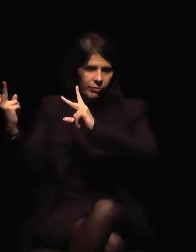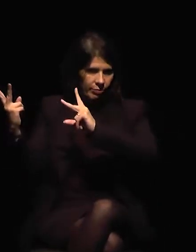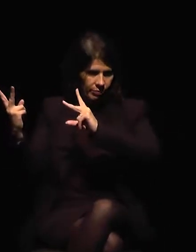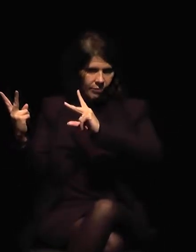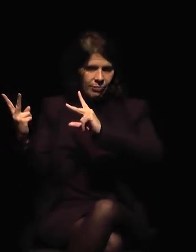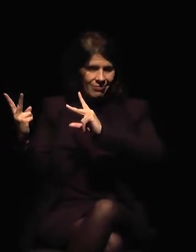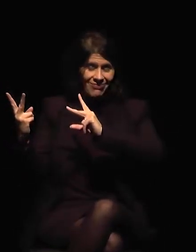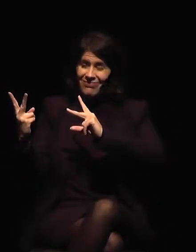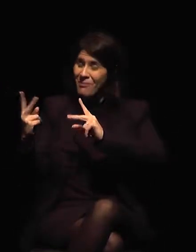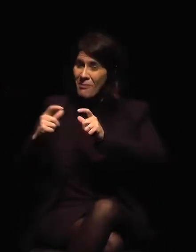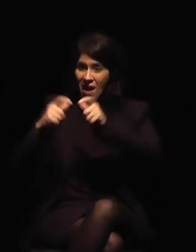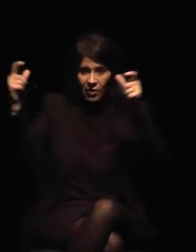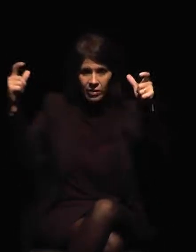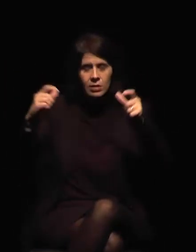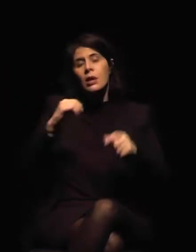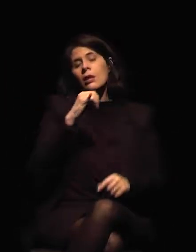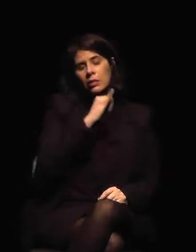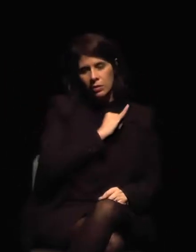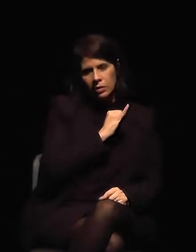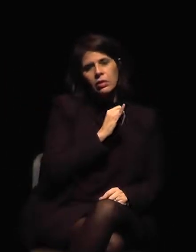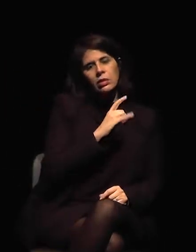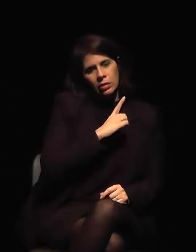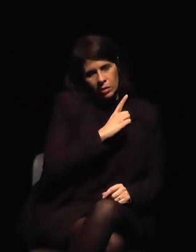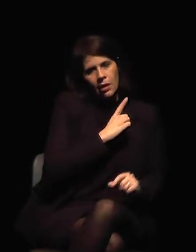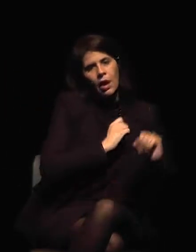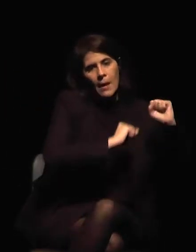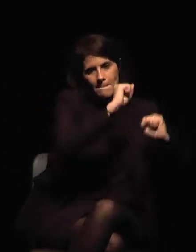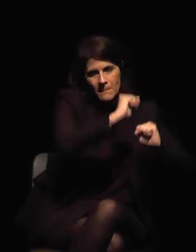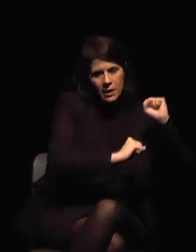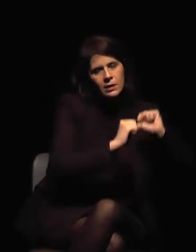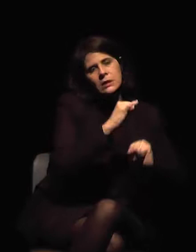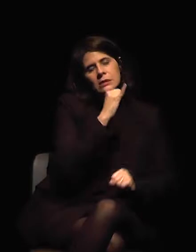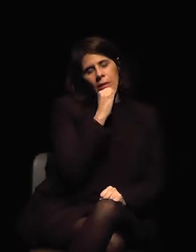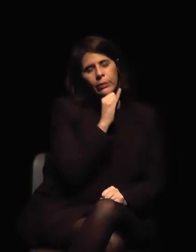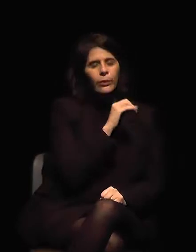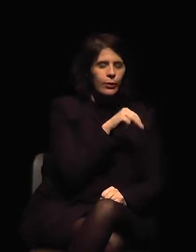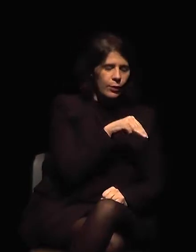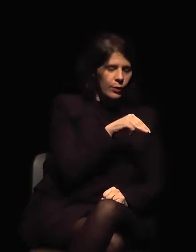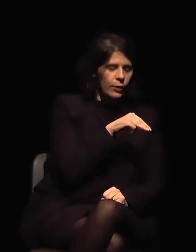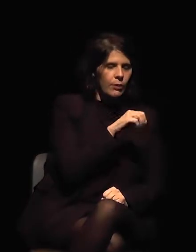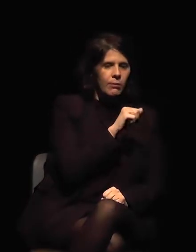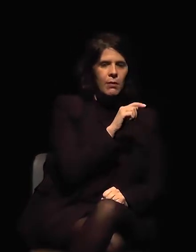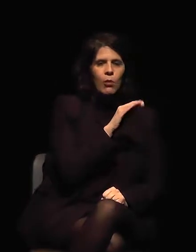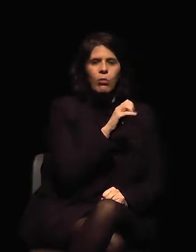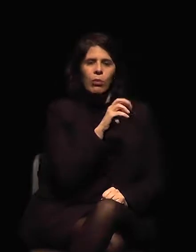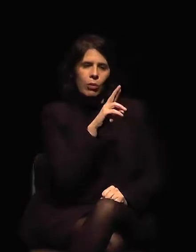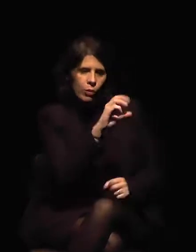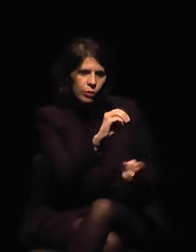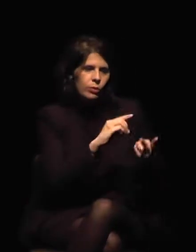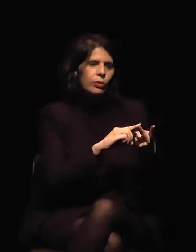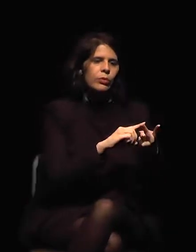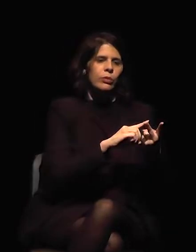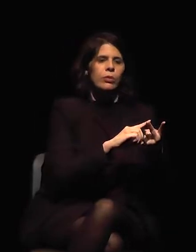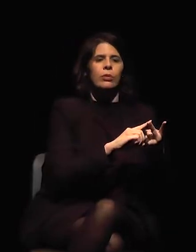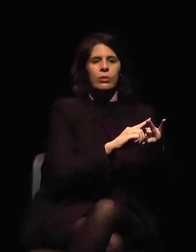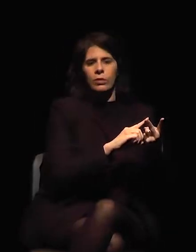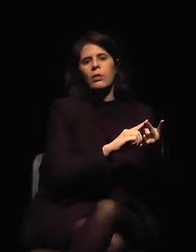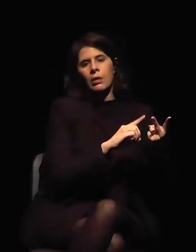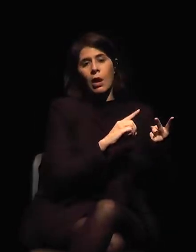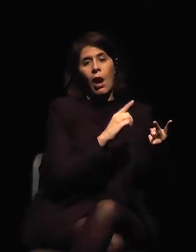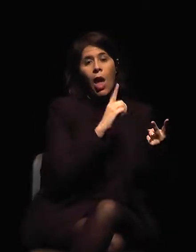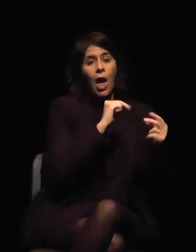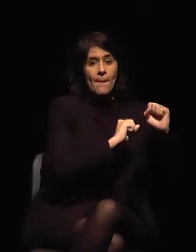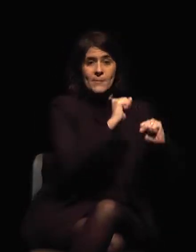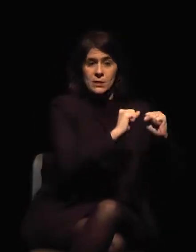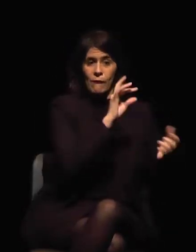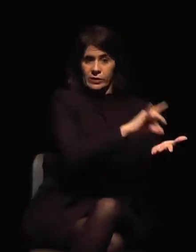a todas las marcas, Malboro, Dan Hill, representan el 50% del mercado. Lo demás es resultado